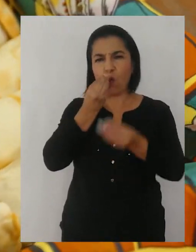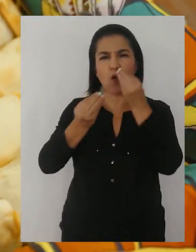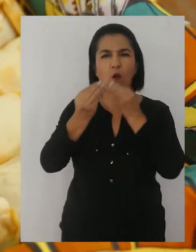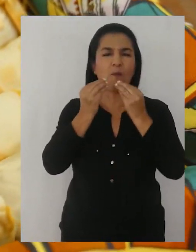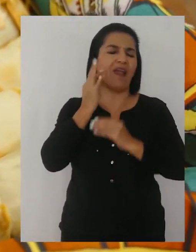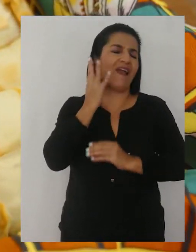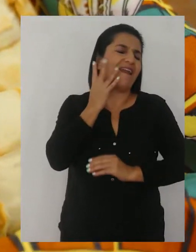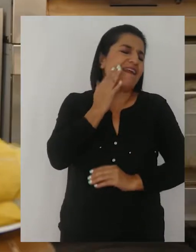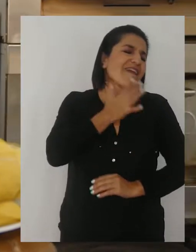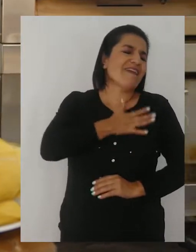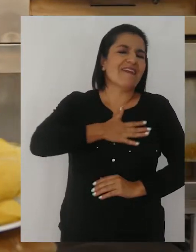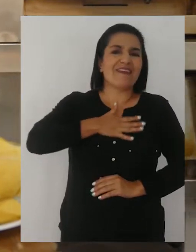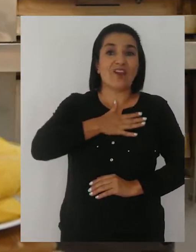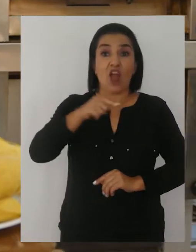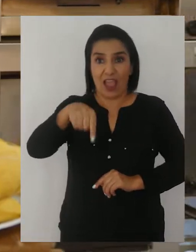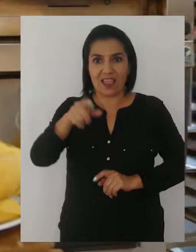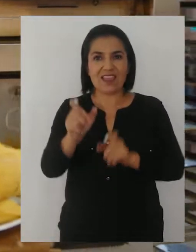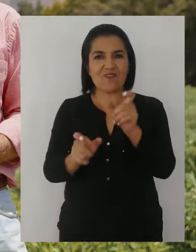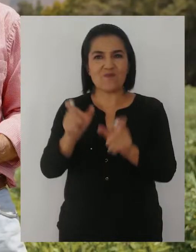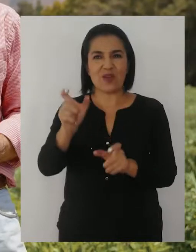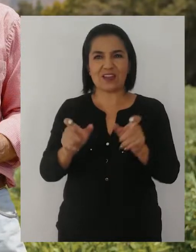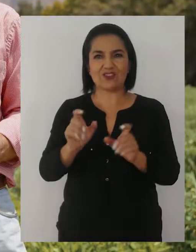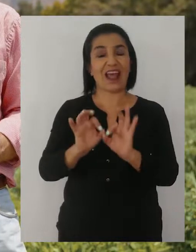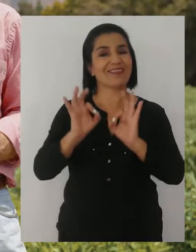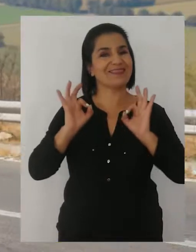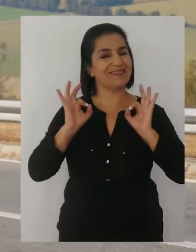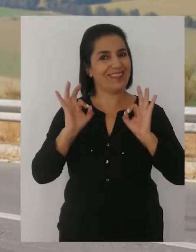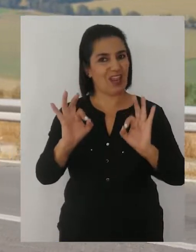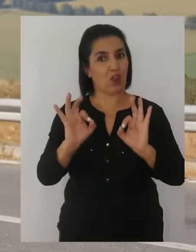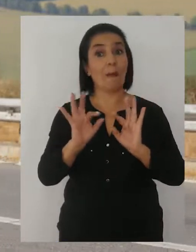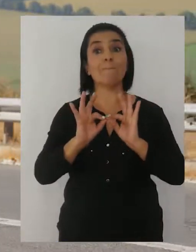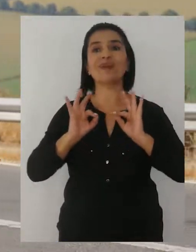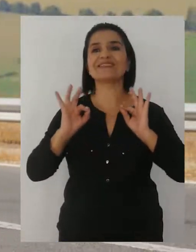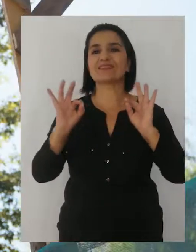sea, aquí la gente es extraordinaria, es algo bien especial.